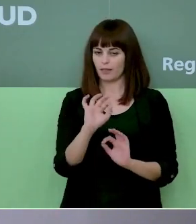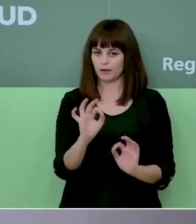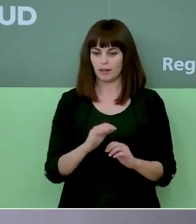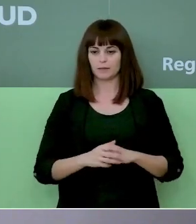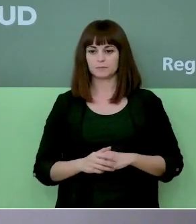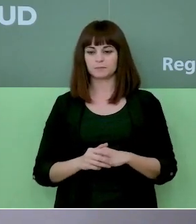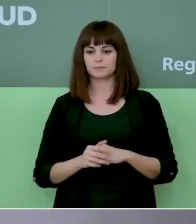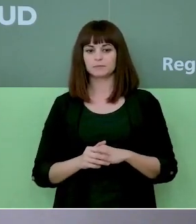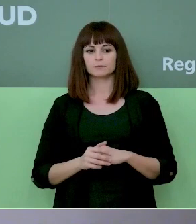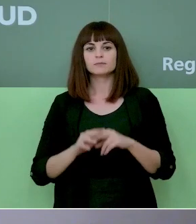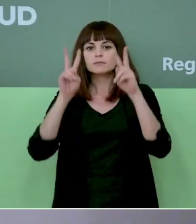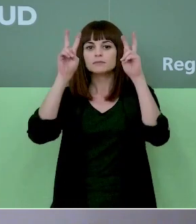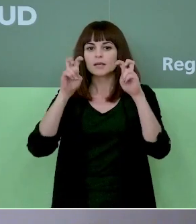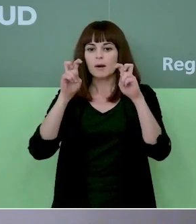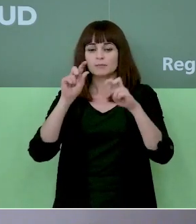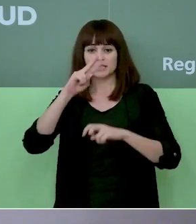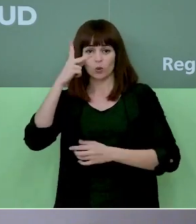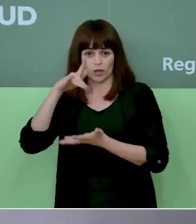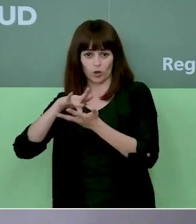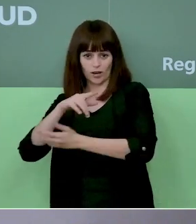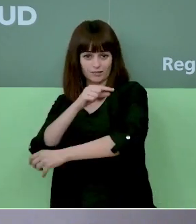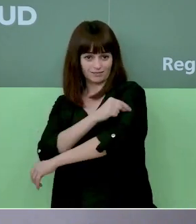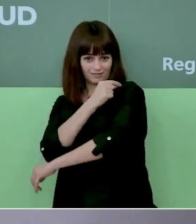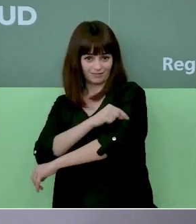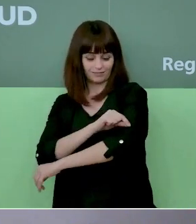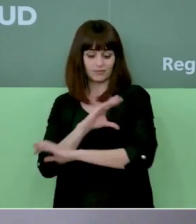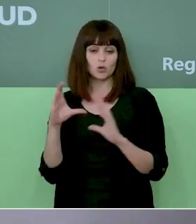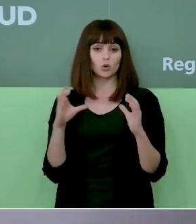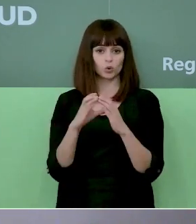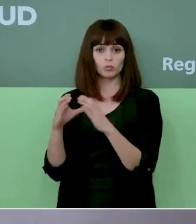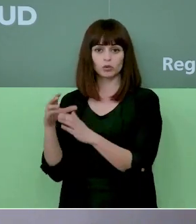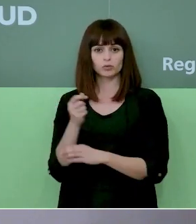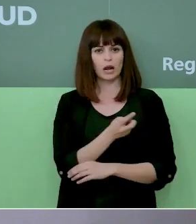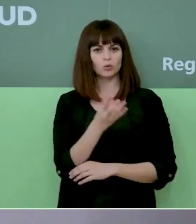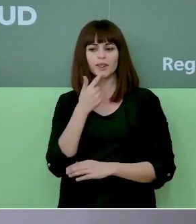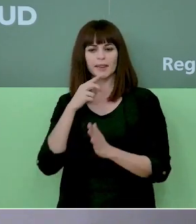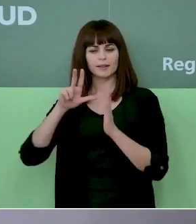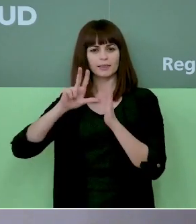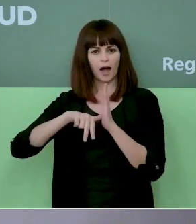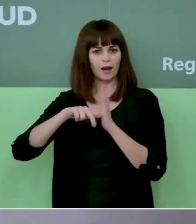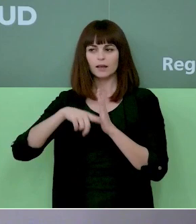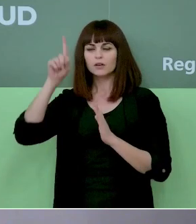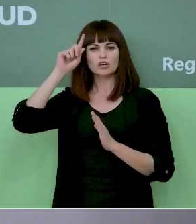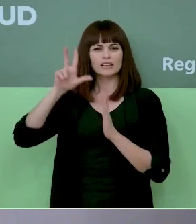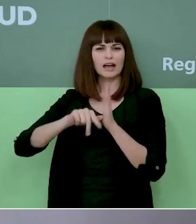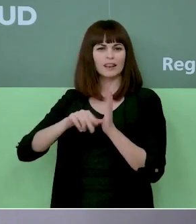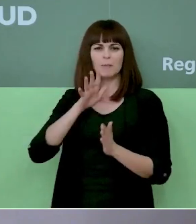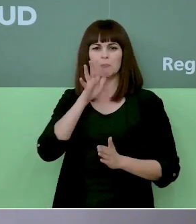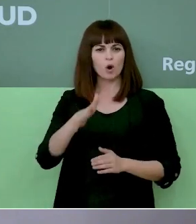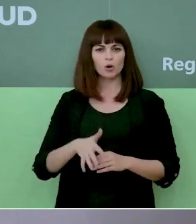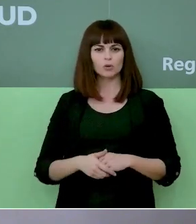A nivel del retraso en la segunda dosis de la vacuna en algunos grupos no he oído a qué se debe el retraso.